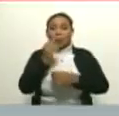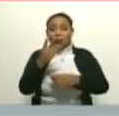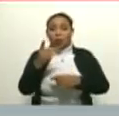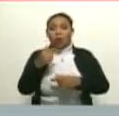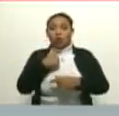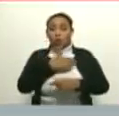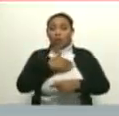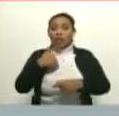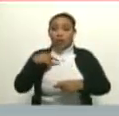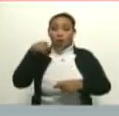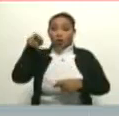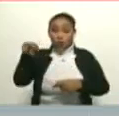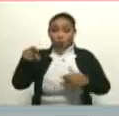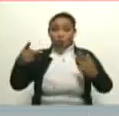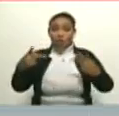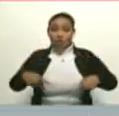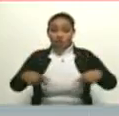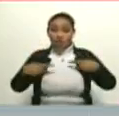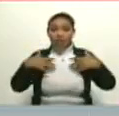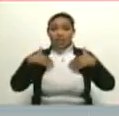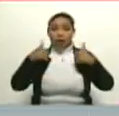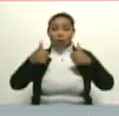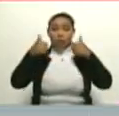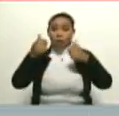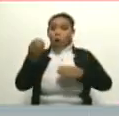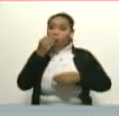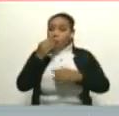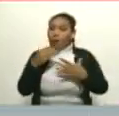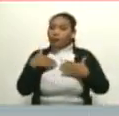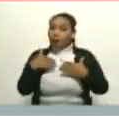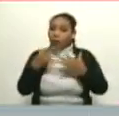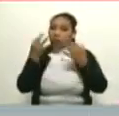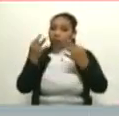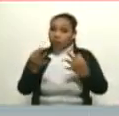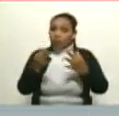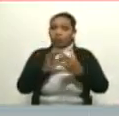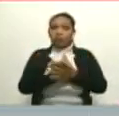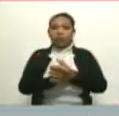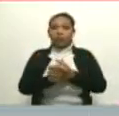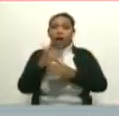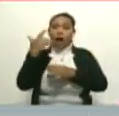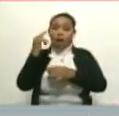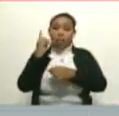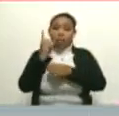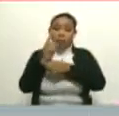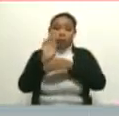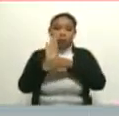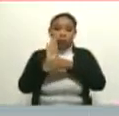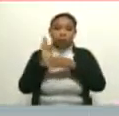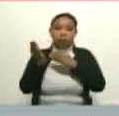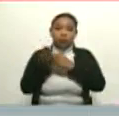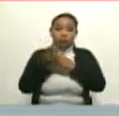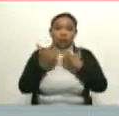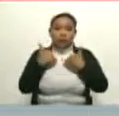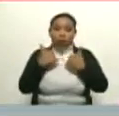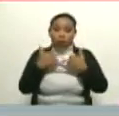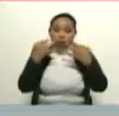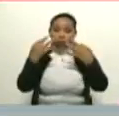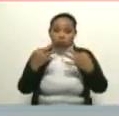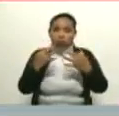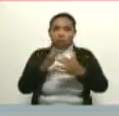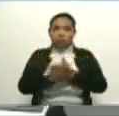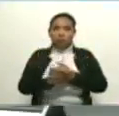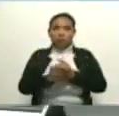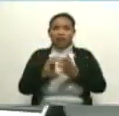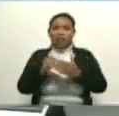lleves una vida saludable, hay que comer sano, hay que mantener hábitos sanos. Después de que